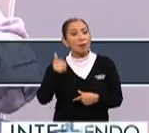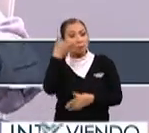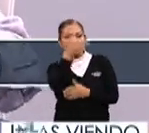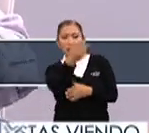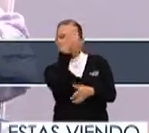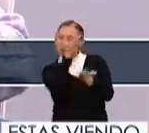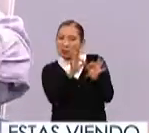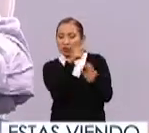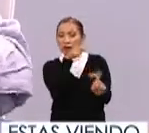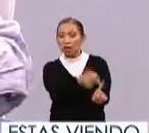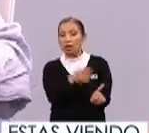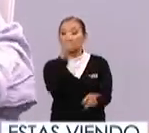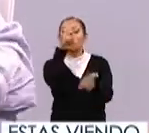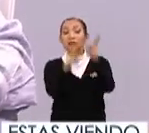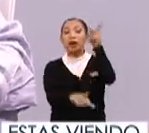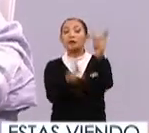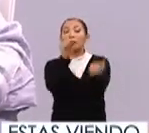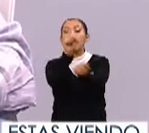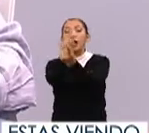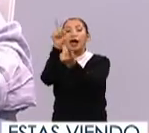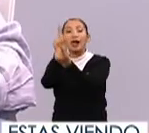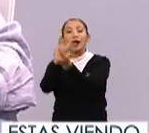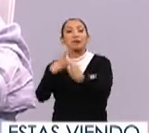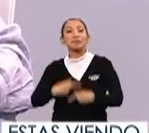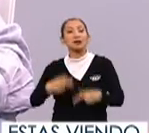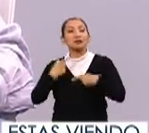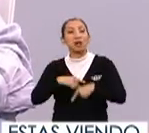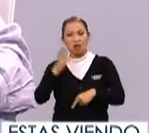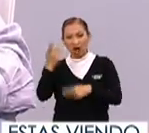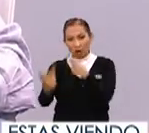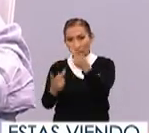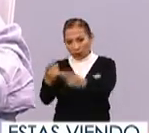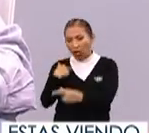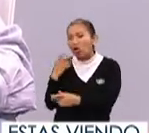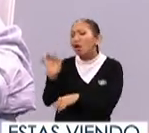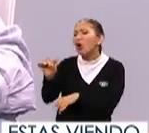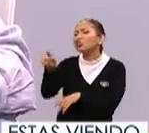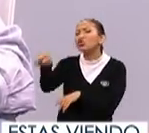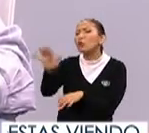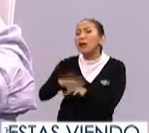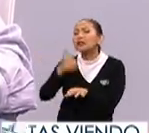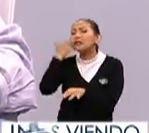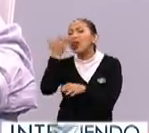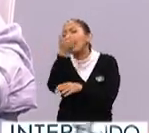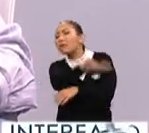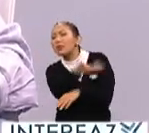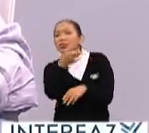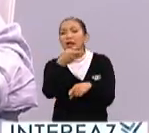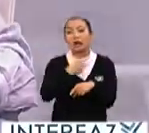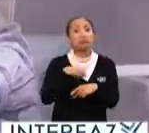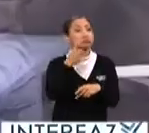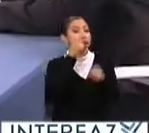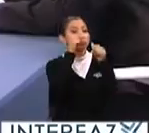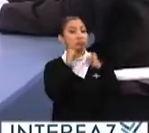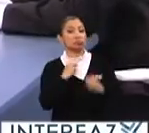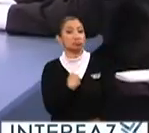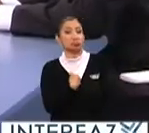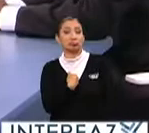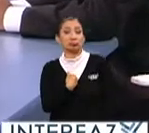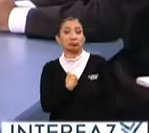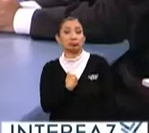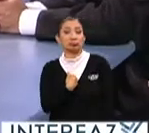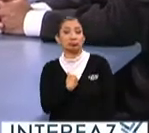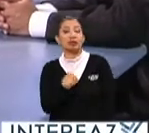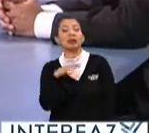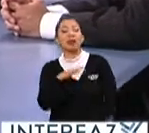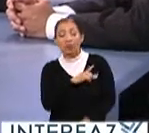petición fundamental es que haya diálogo y la gente, en una encuesta que hicimos, ¿cuál es lo que más quiere la ciudadanía? Que los escuchen. Tiene que haber